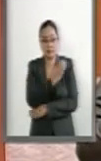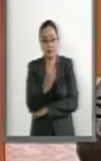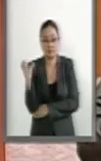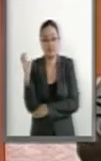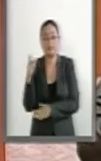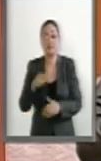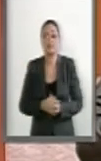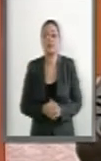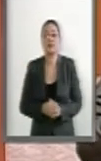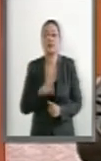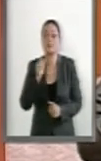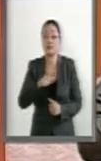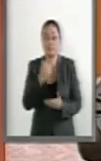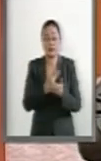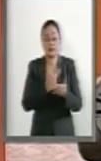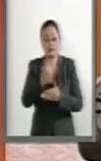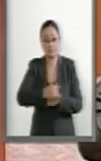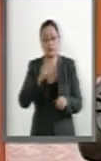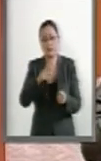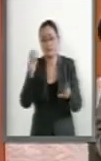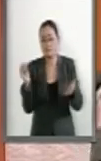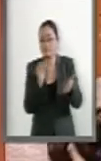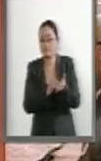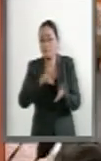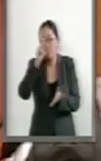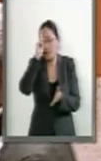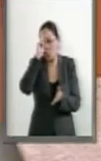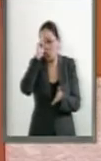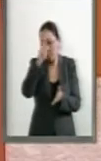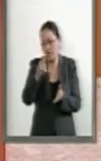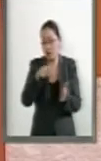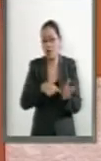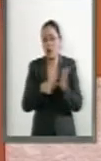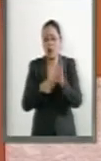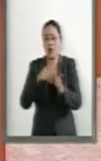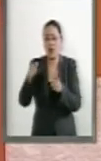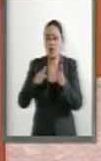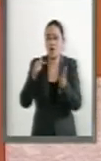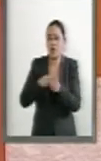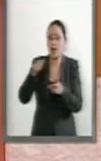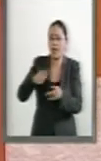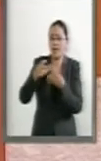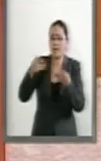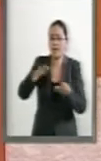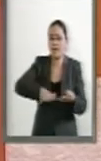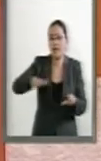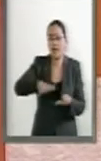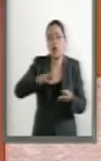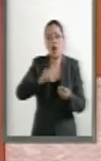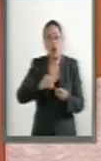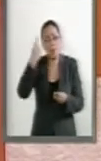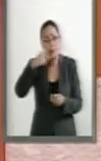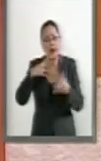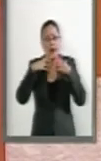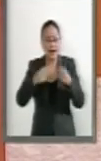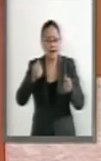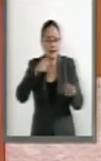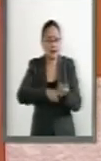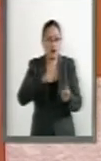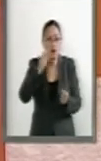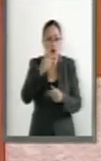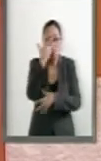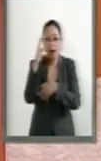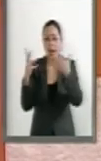Propone este proyecto la prohibición de los latufundios en las superficies de tierras agrícolas, ganaderas o forestales, que siendo